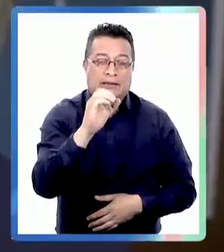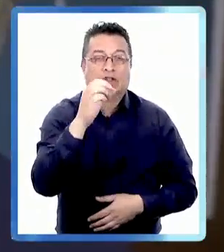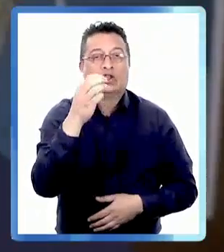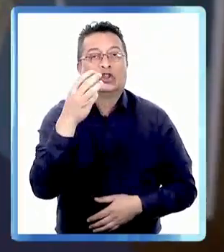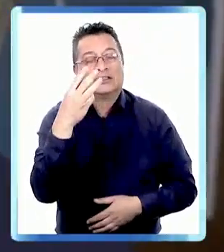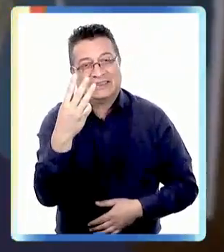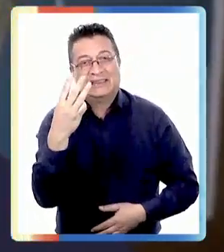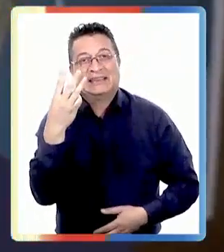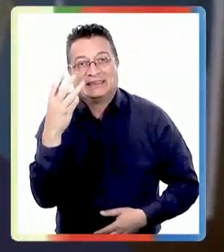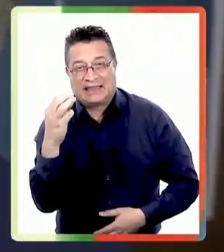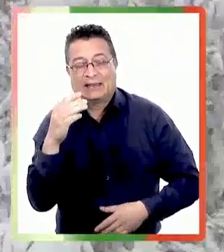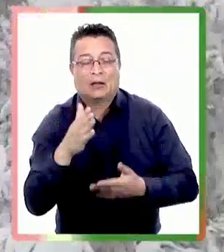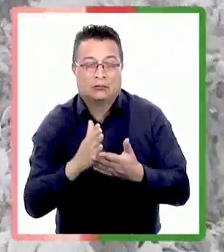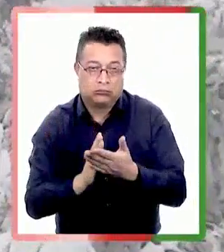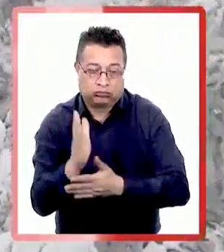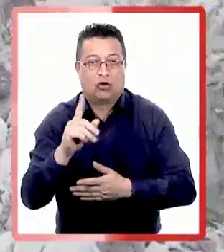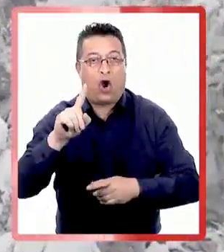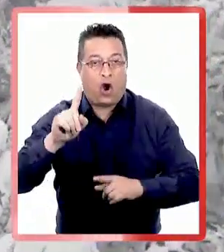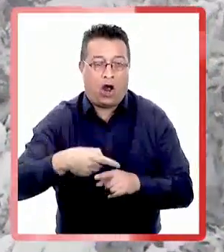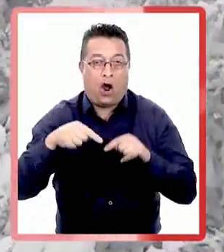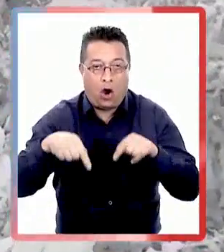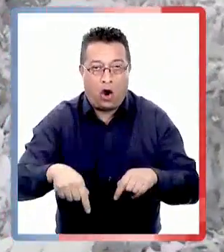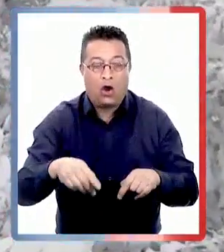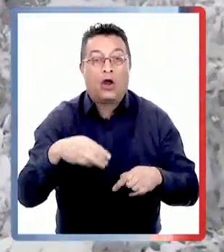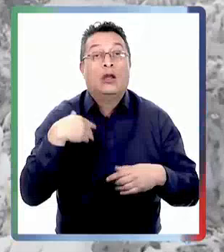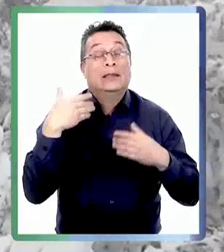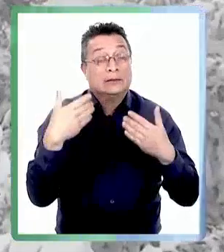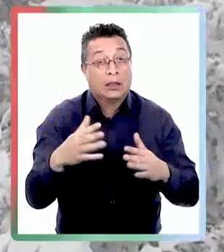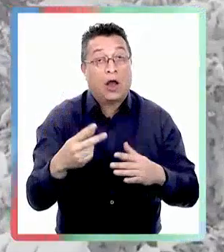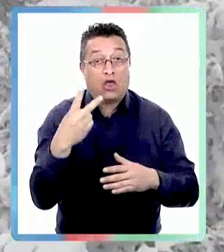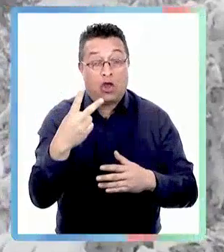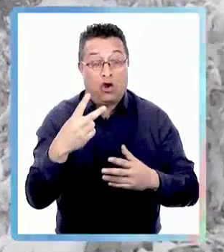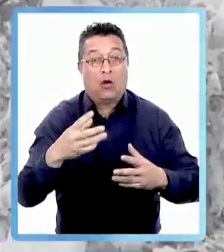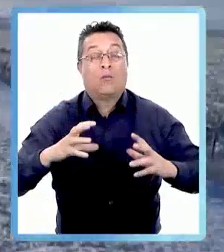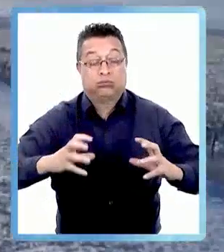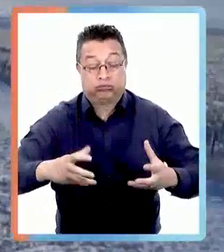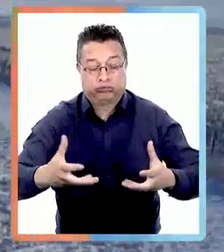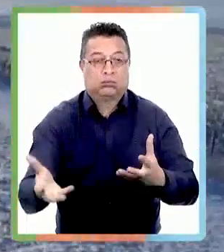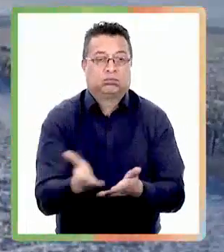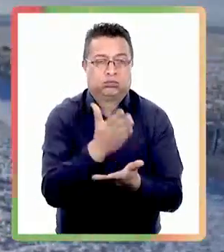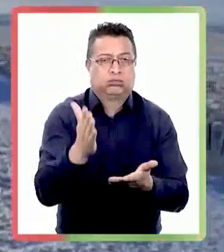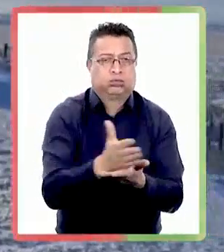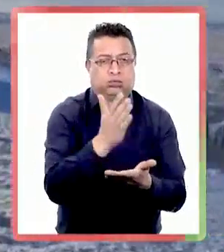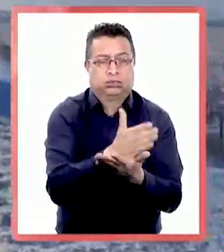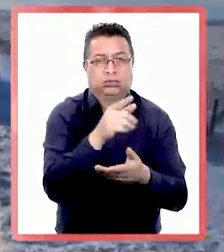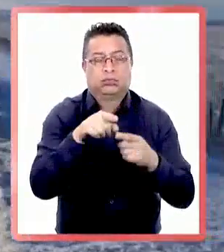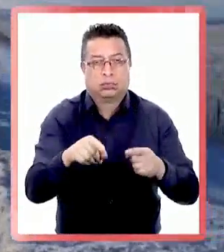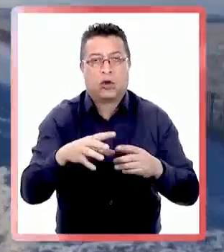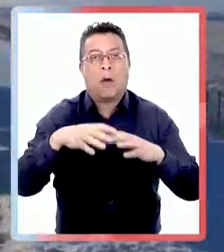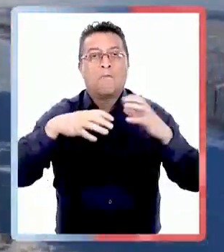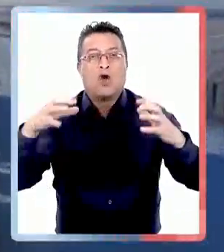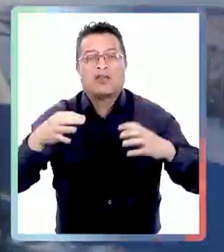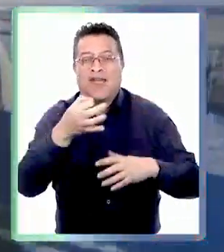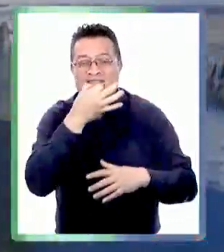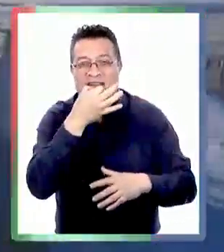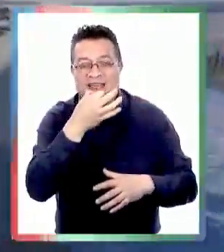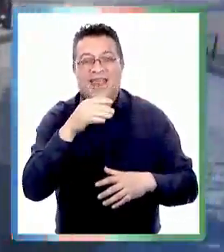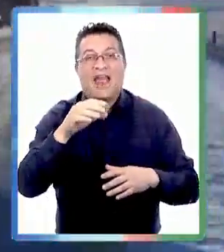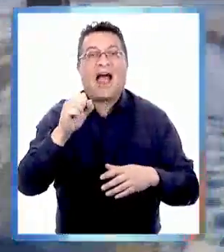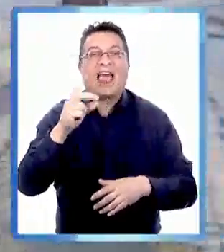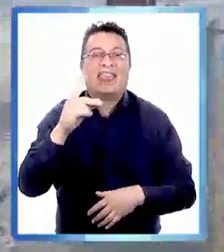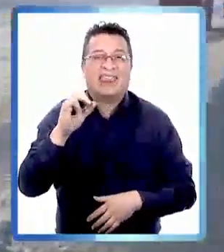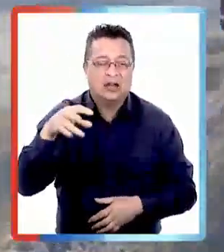de las 03.30 horas de la madrugada del día de hoy seguimos trabajando con dos motoniveladoras en sectores de Pampa Redonda el sector